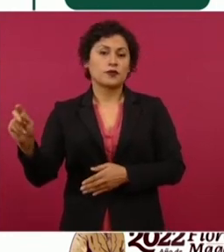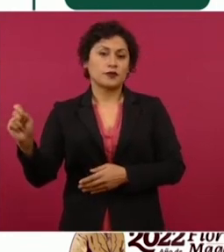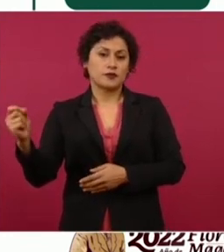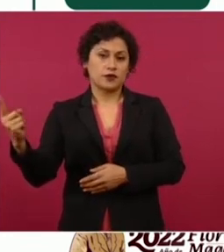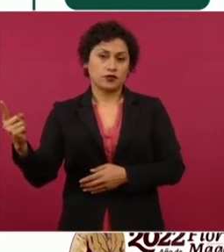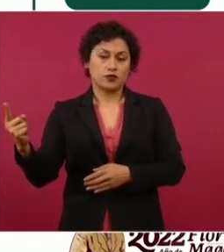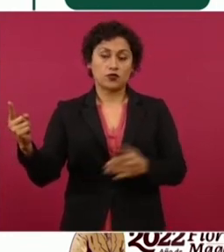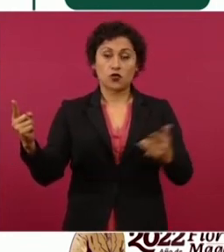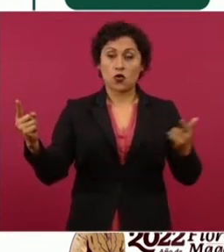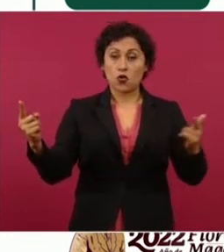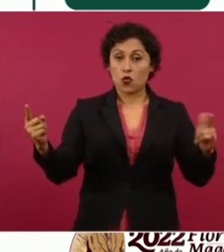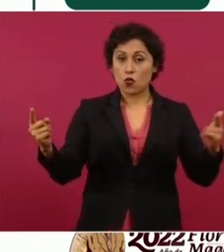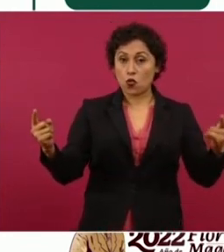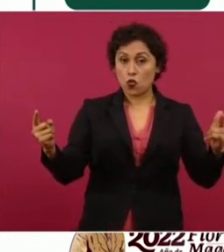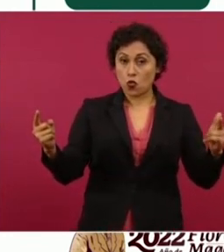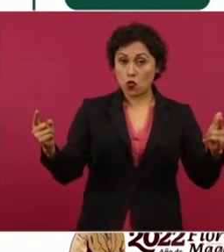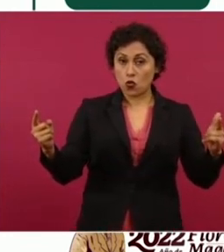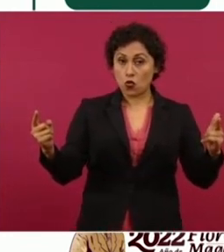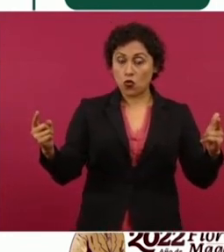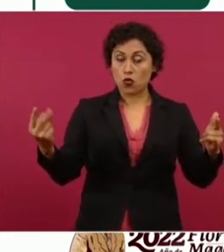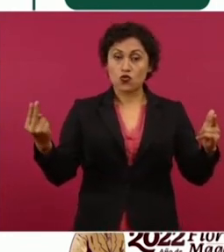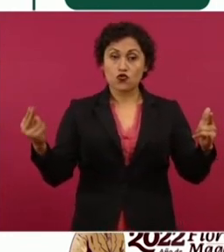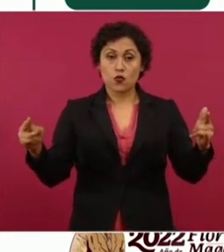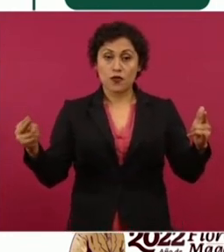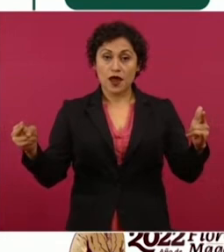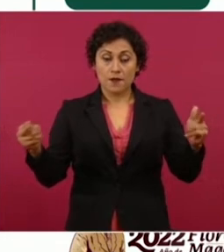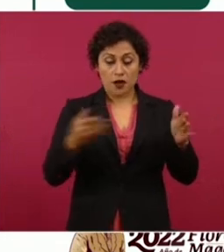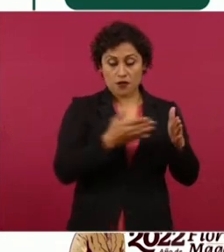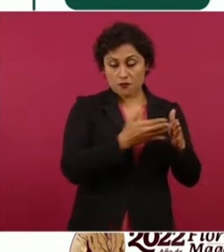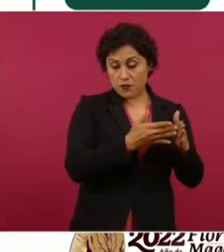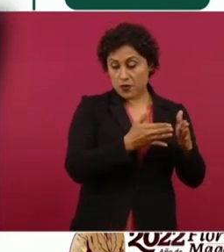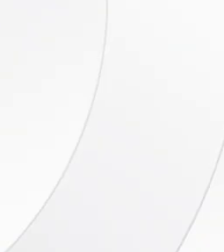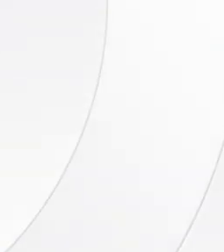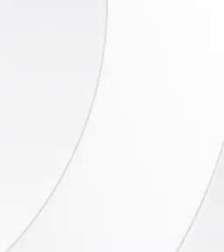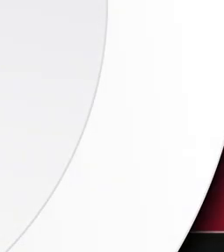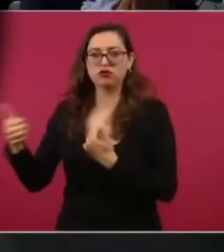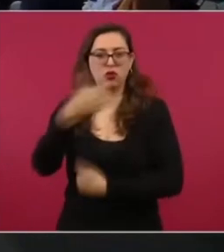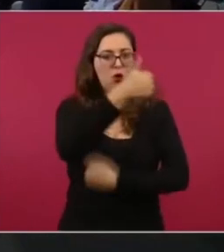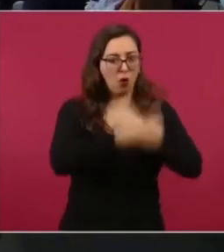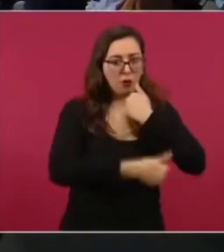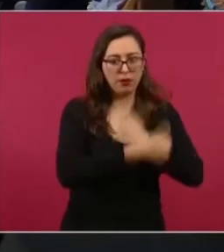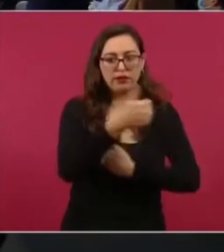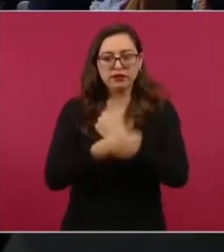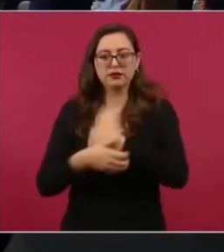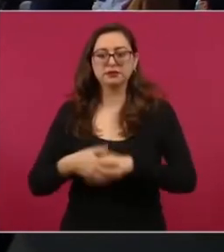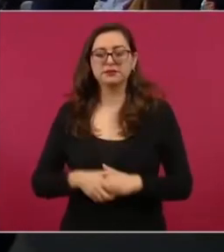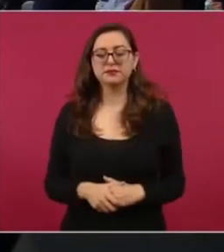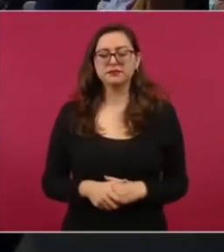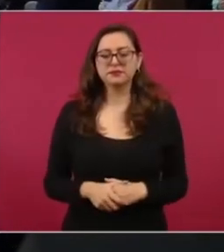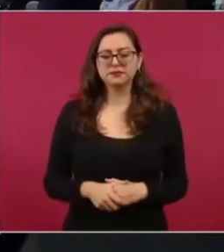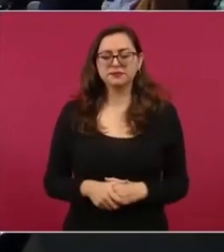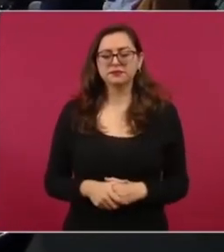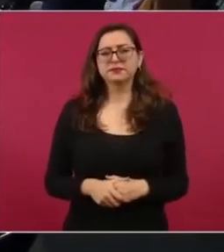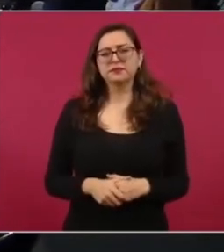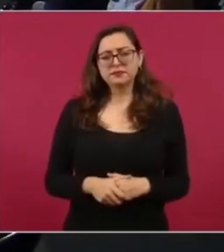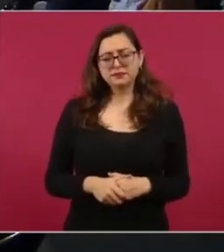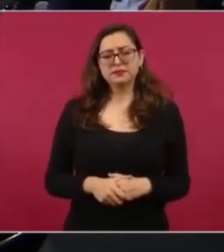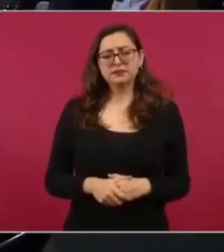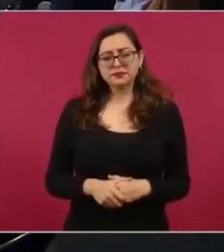julio a noviembre pues sí yo pienso que